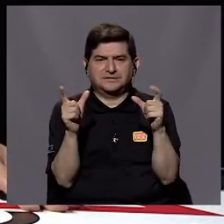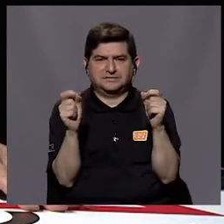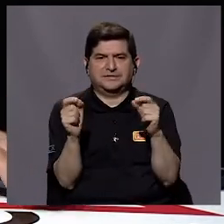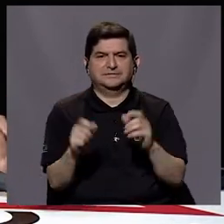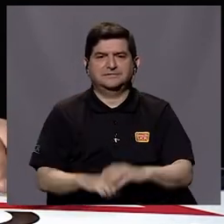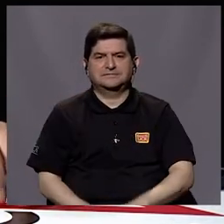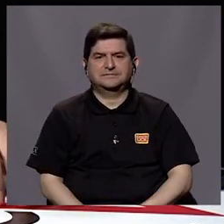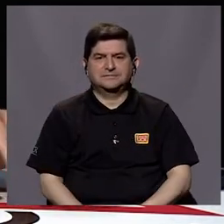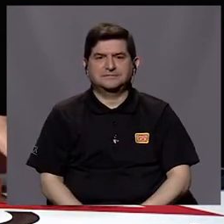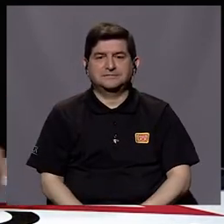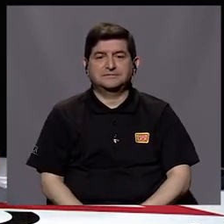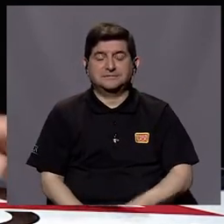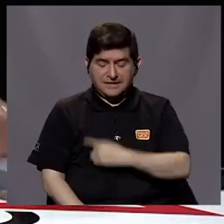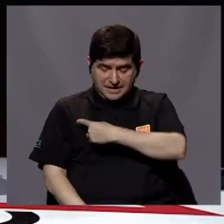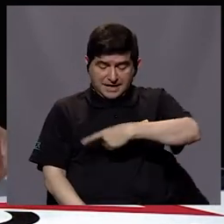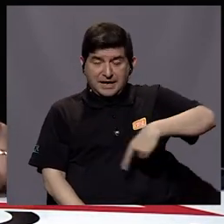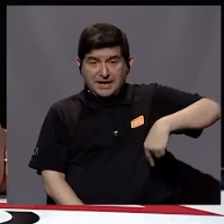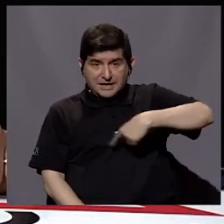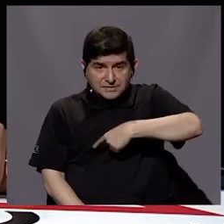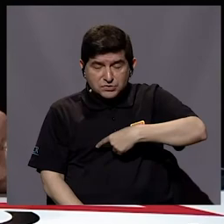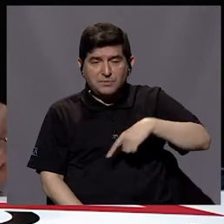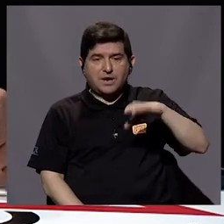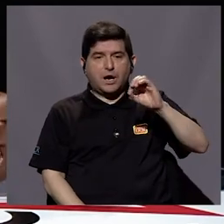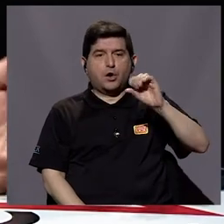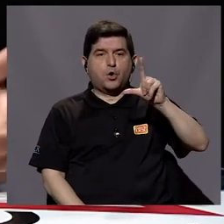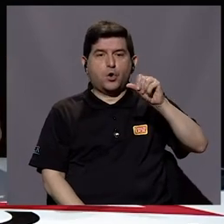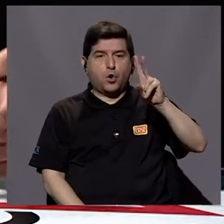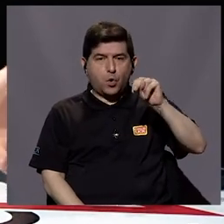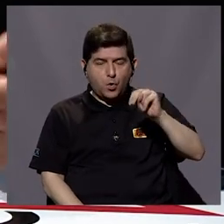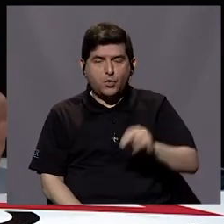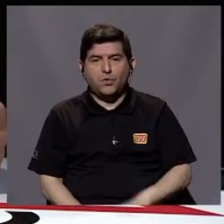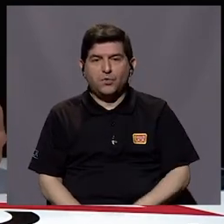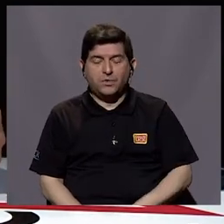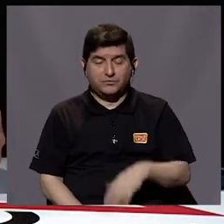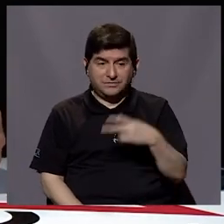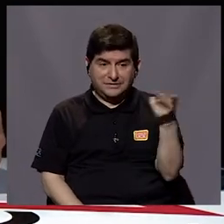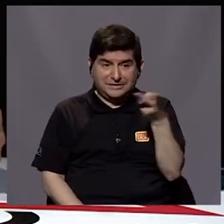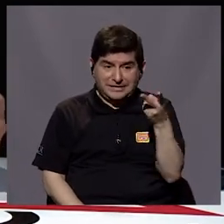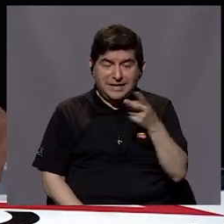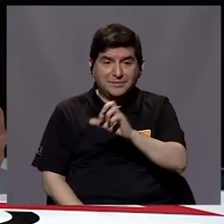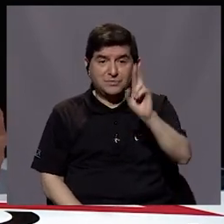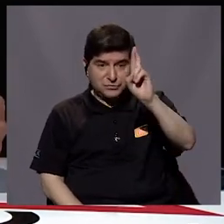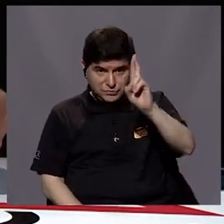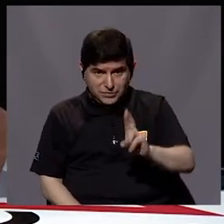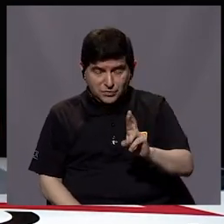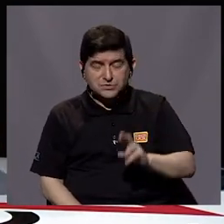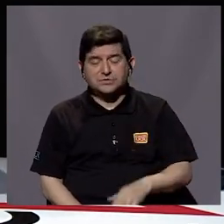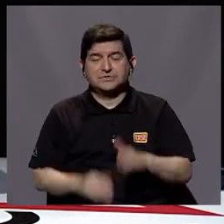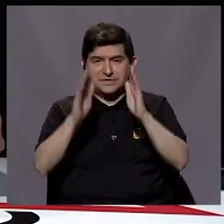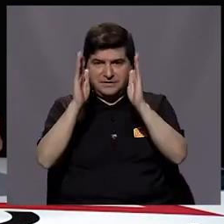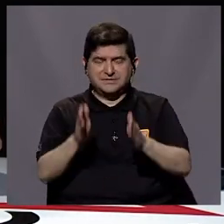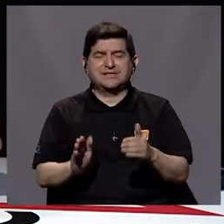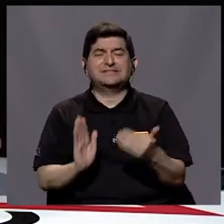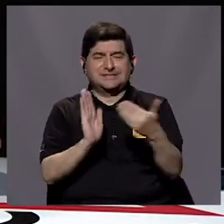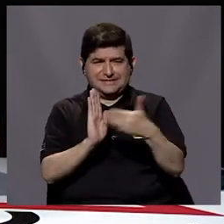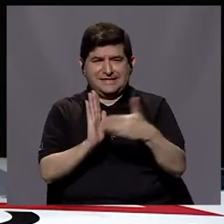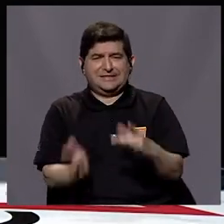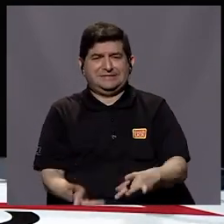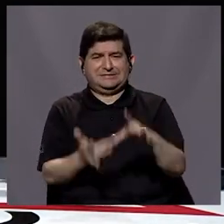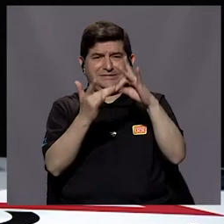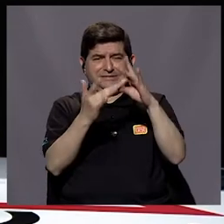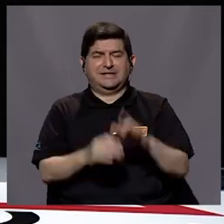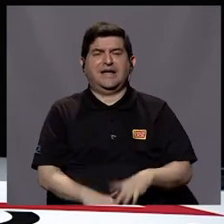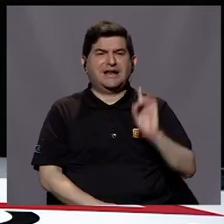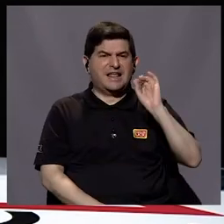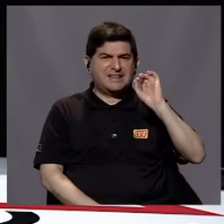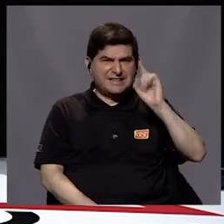Doña Carolina y el estómago y el cólum son los padecimientos que los costarricenses experimentamos más sistemáticamente.